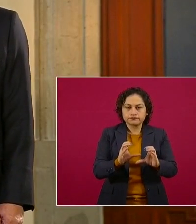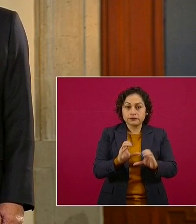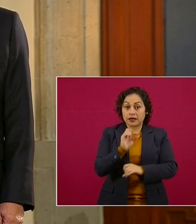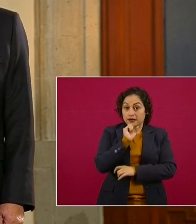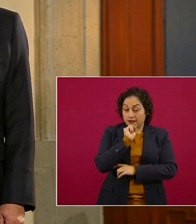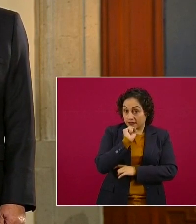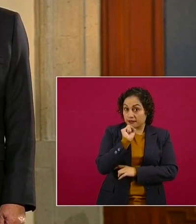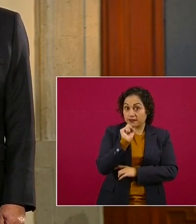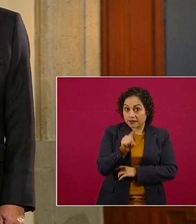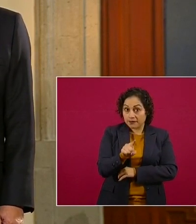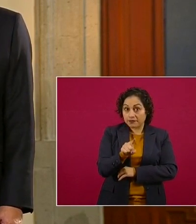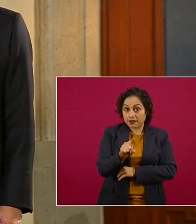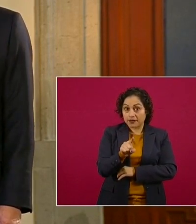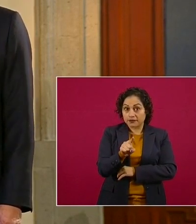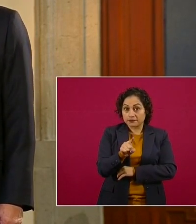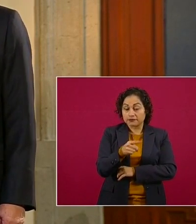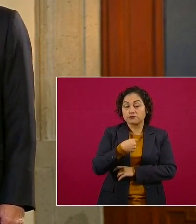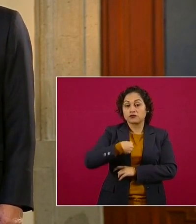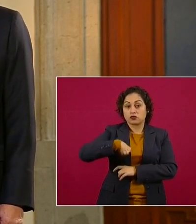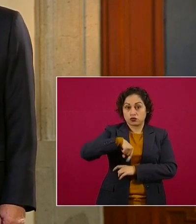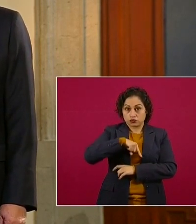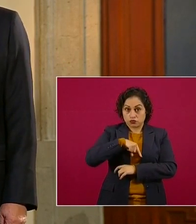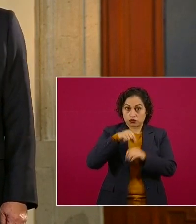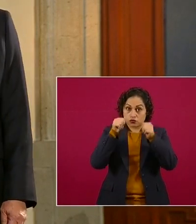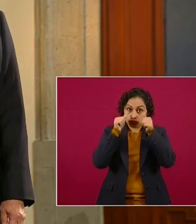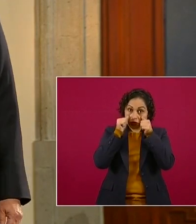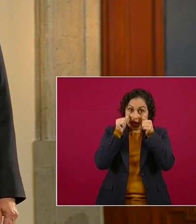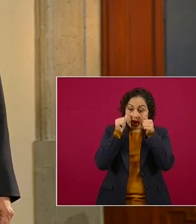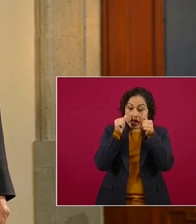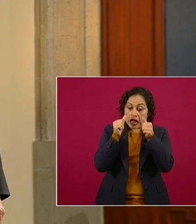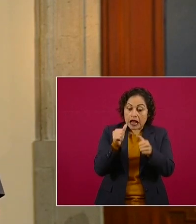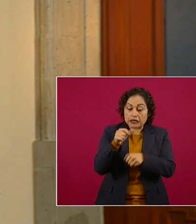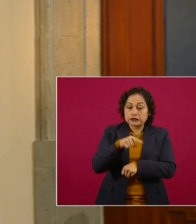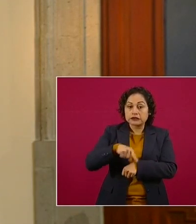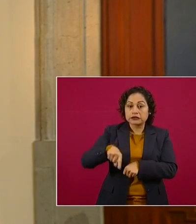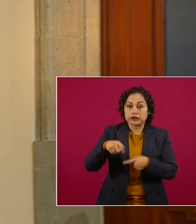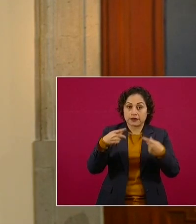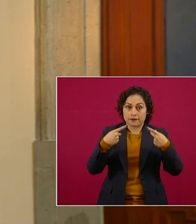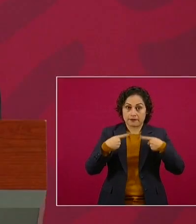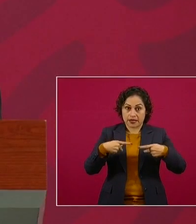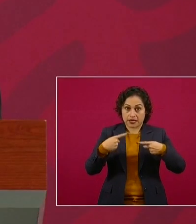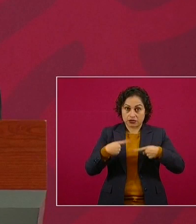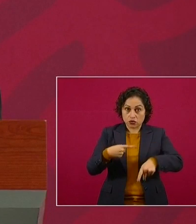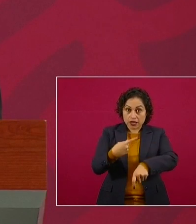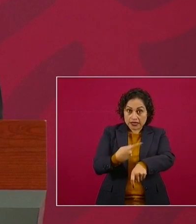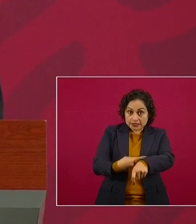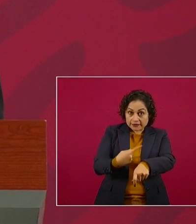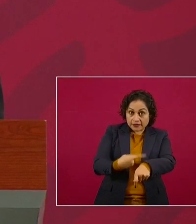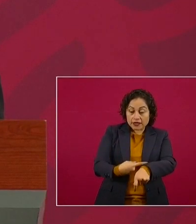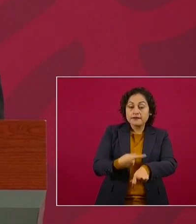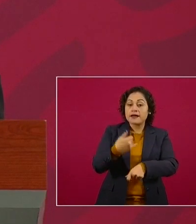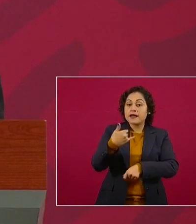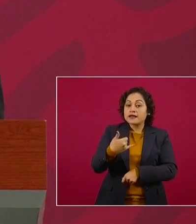a nuestros enfermos y a los adultos mayores.